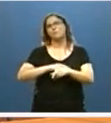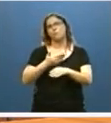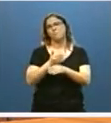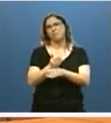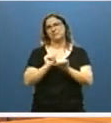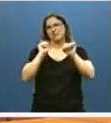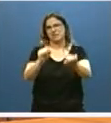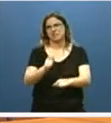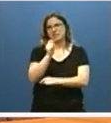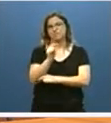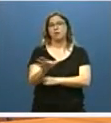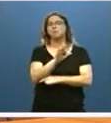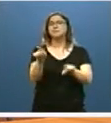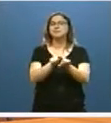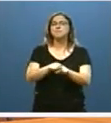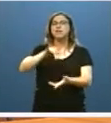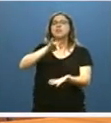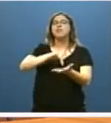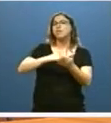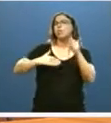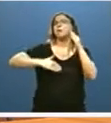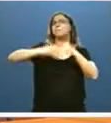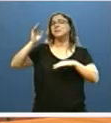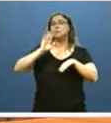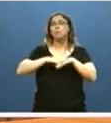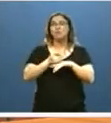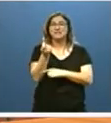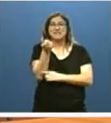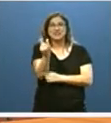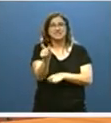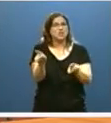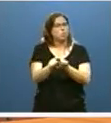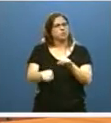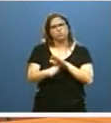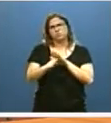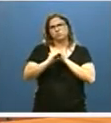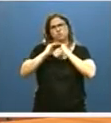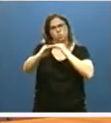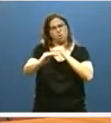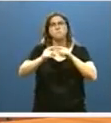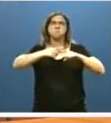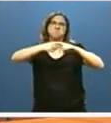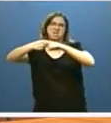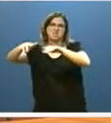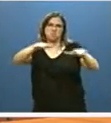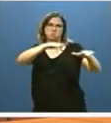aumento de la deuda pública, cuya cuantía se sigue manteniendo, sin embargo, en niveles medios.